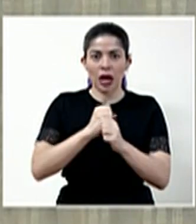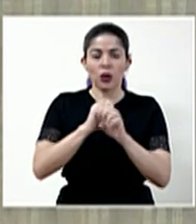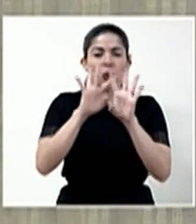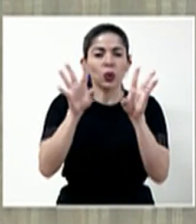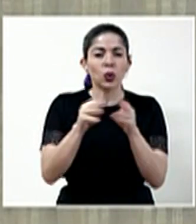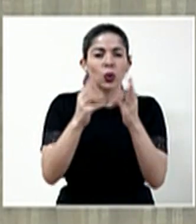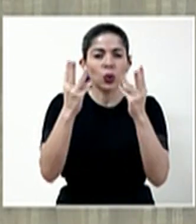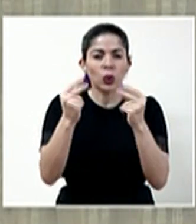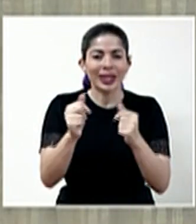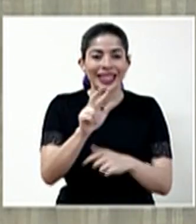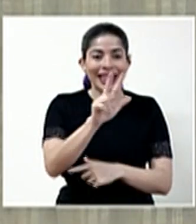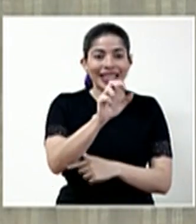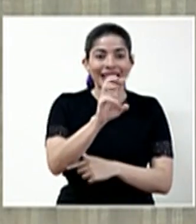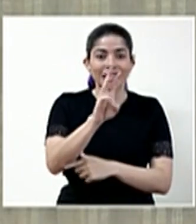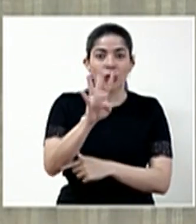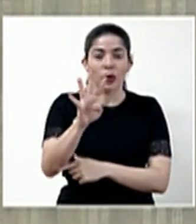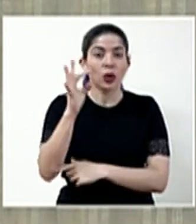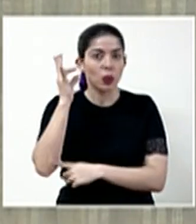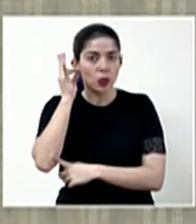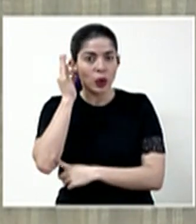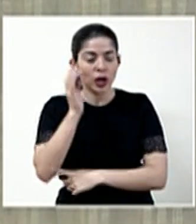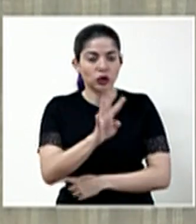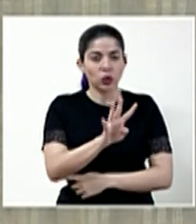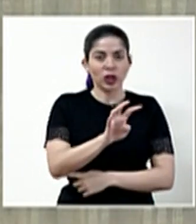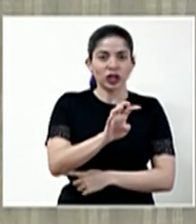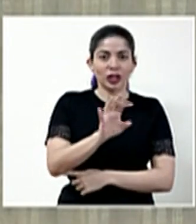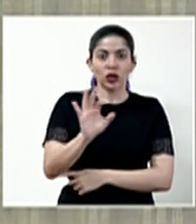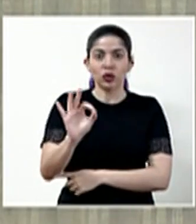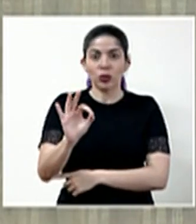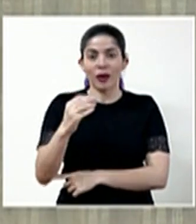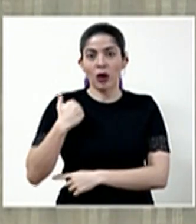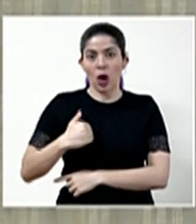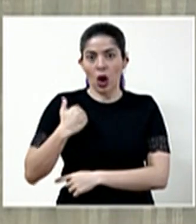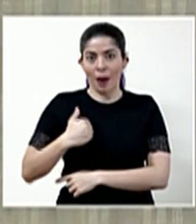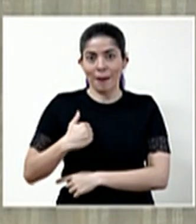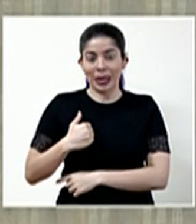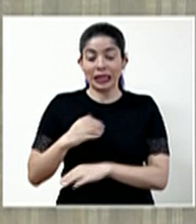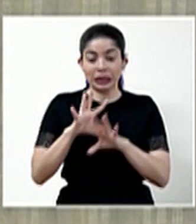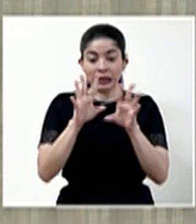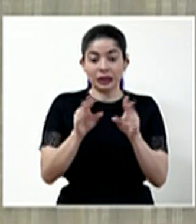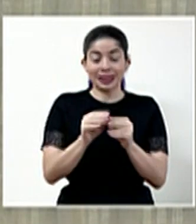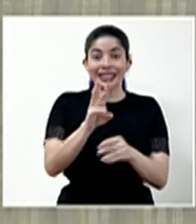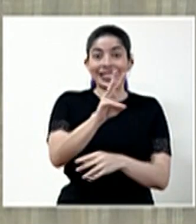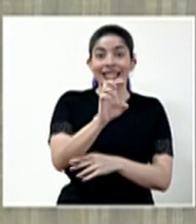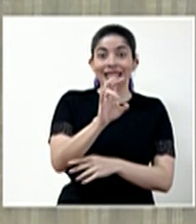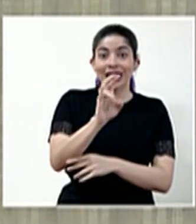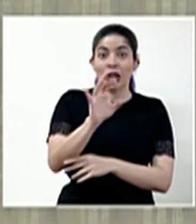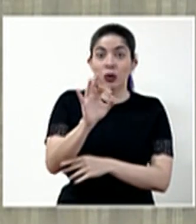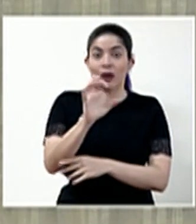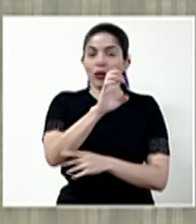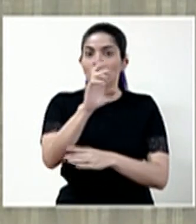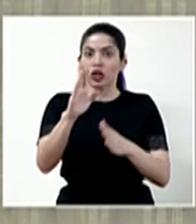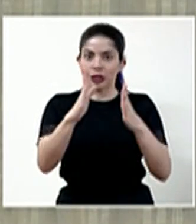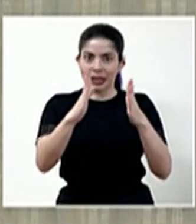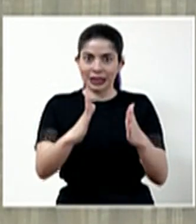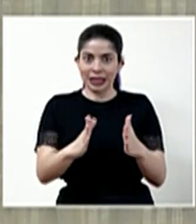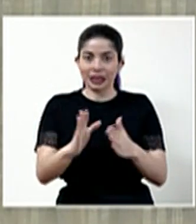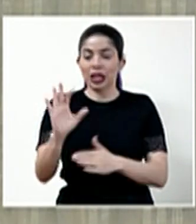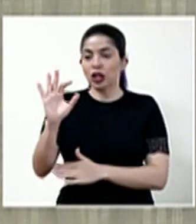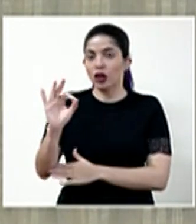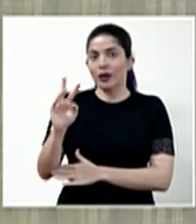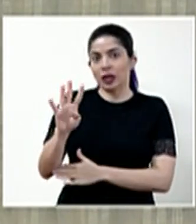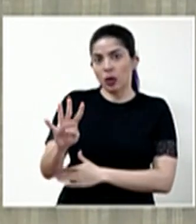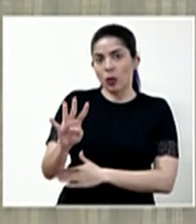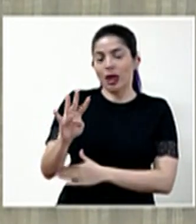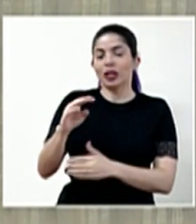164 mujeres y 409 hombres, de los cuales 679 son costarricenses y tenemos 94